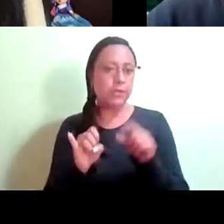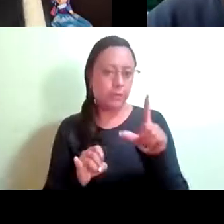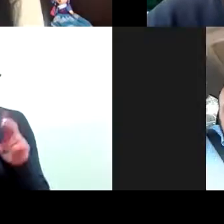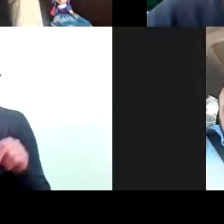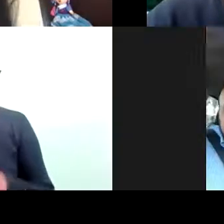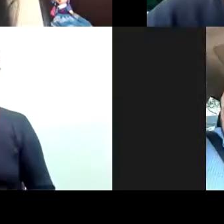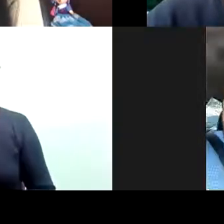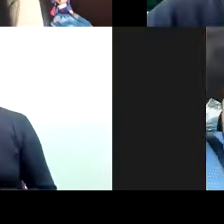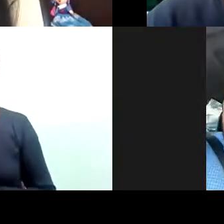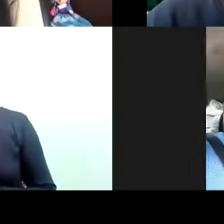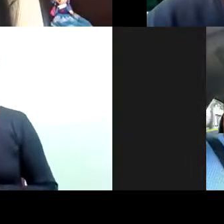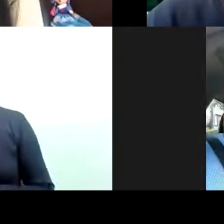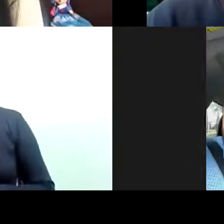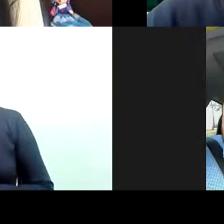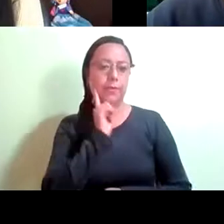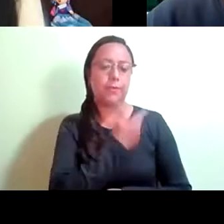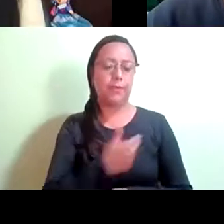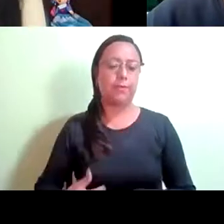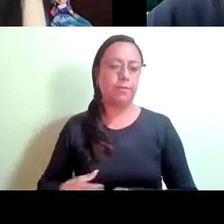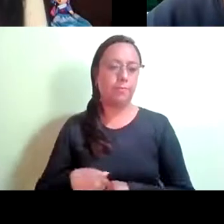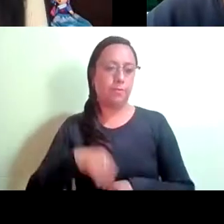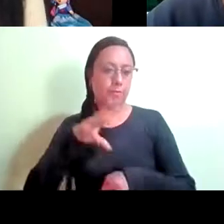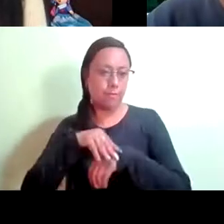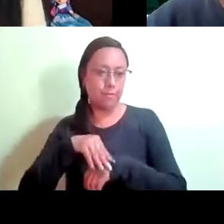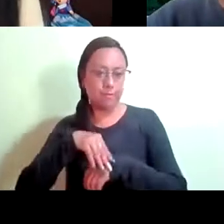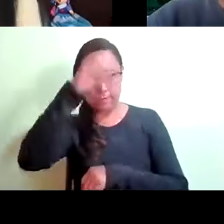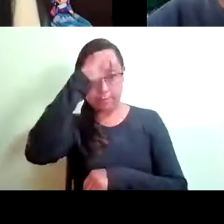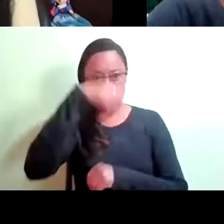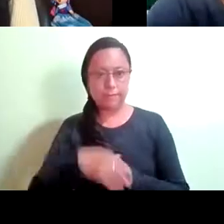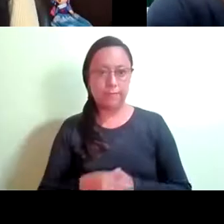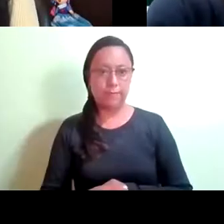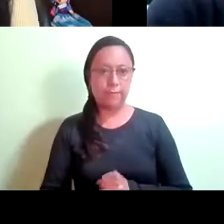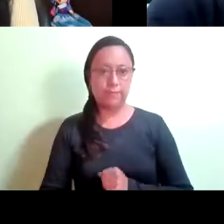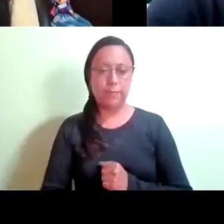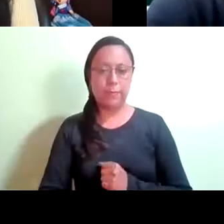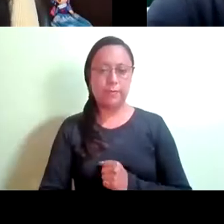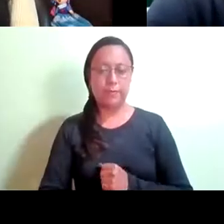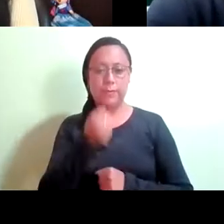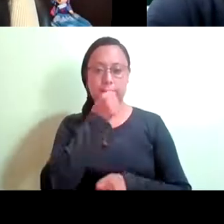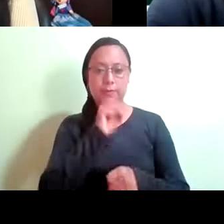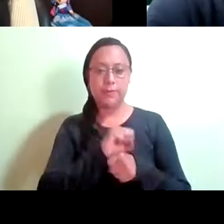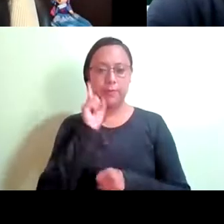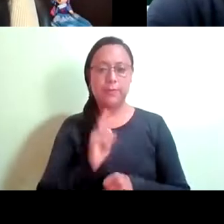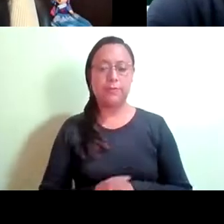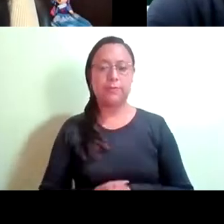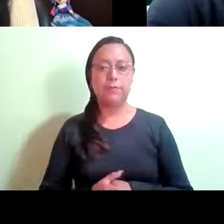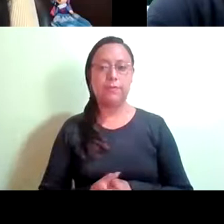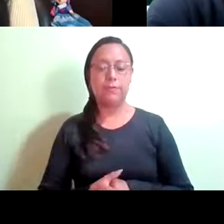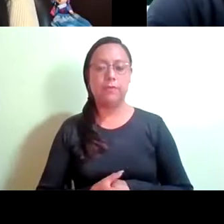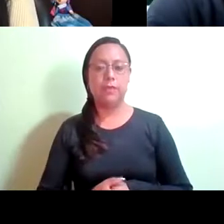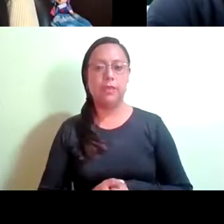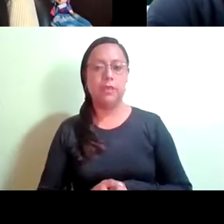A ver, nada más, presidenta, si me permite un comentario. Eh, secretaria, sí, mire, eh, yo, yo